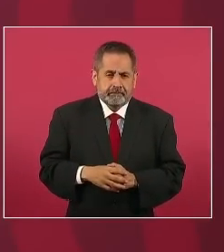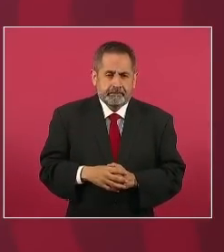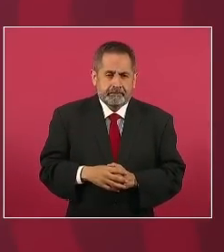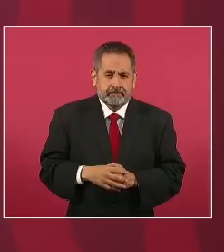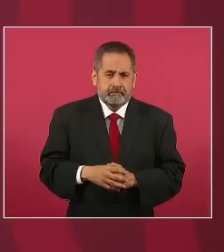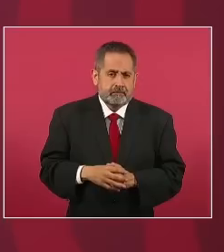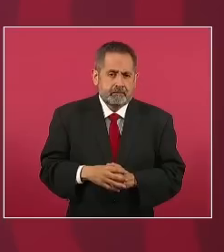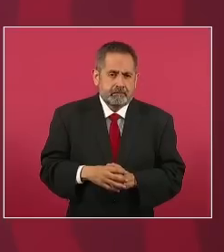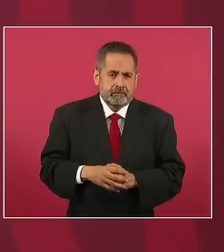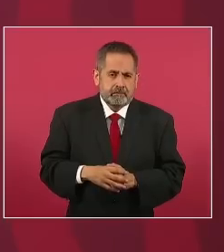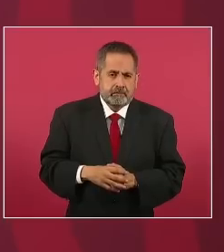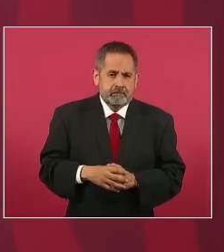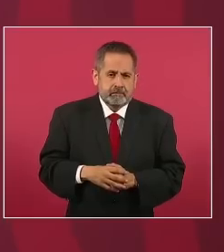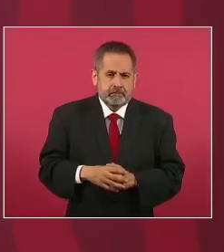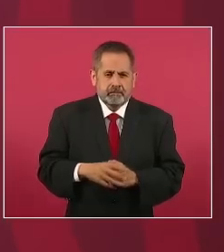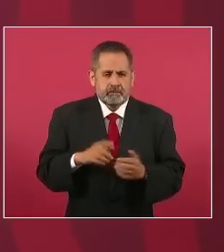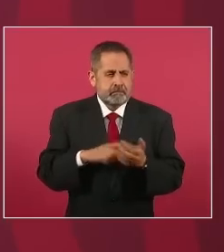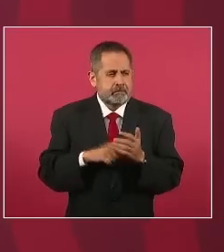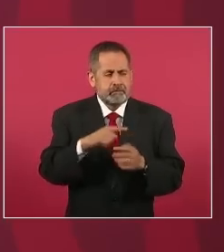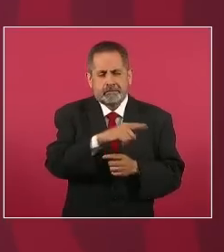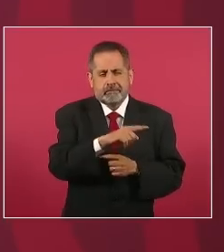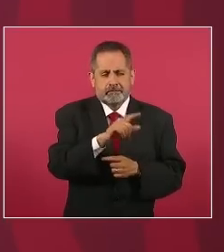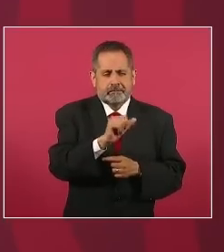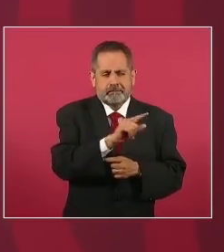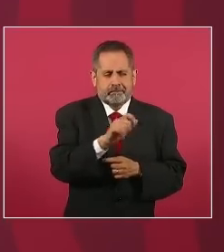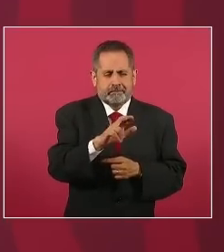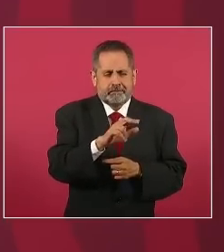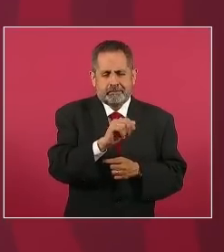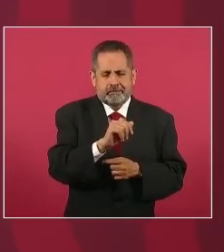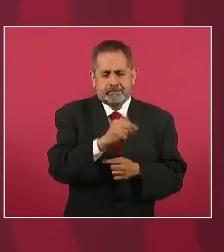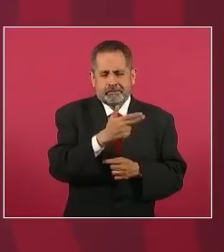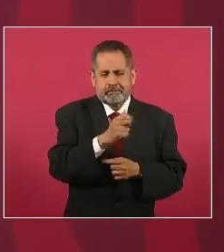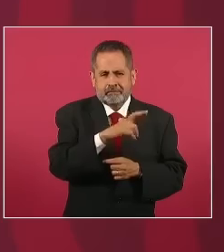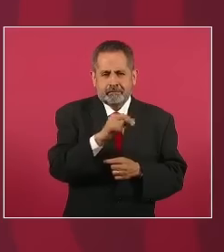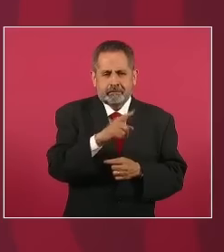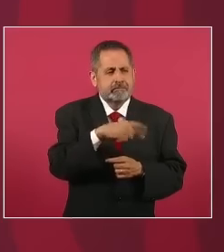clarito quedó perfectamente clarito